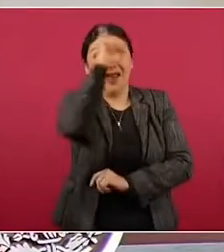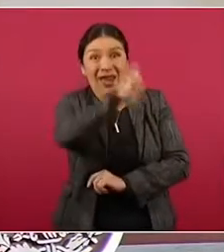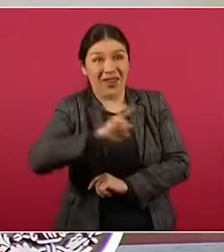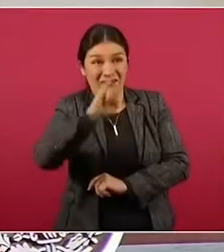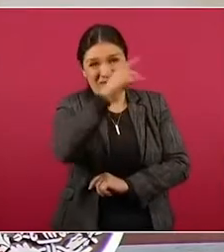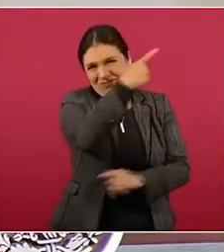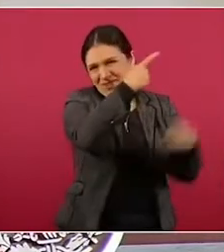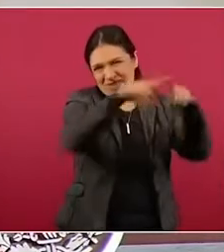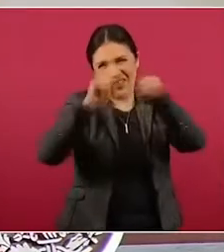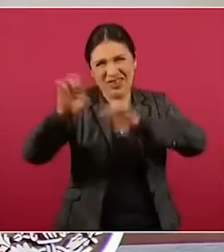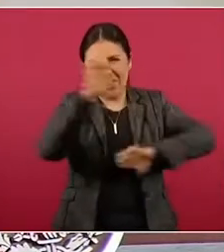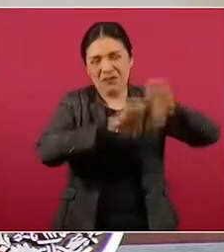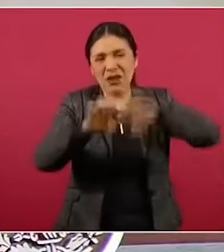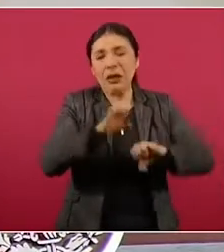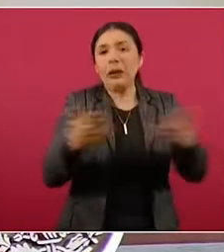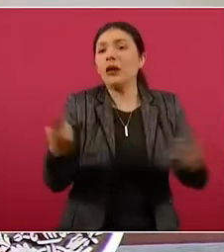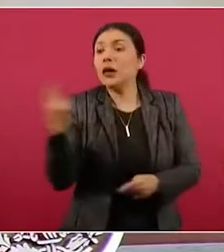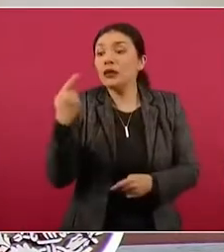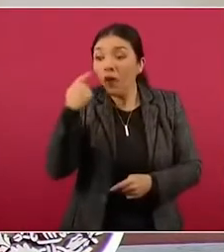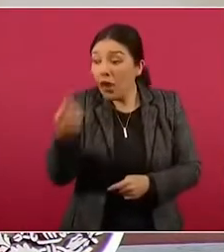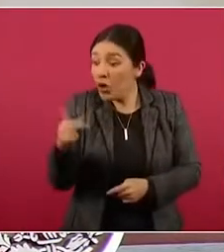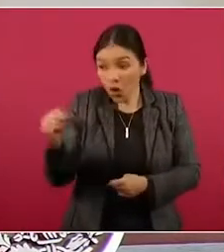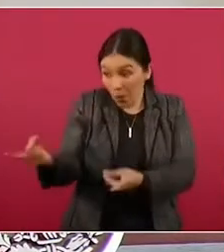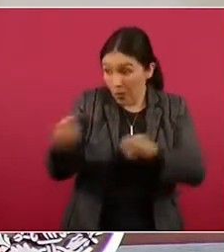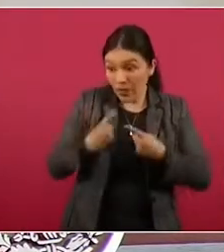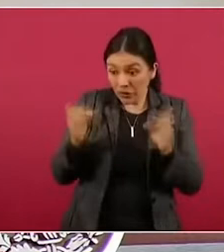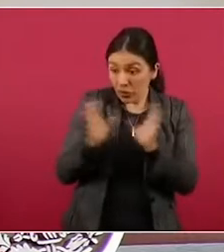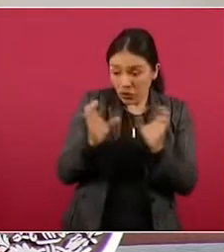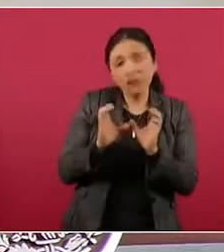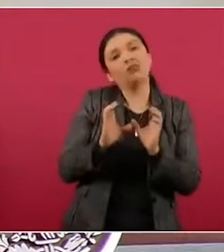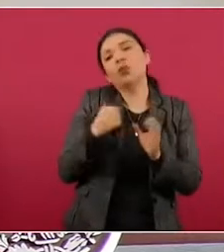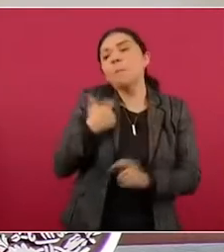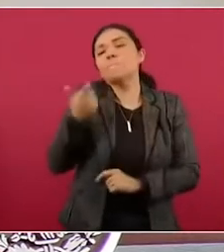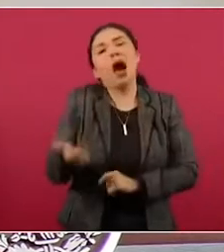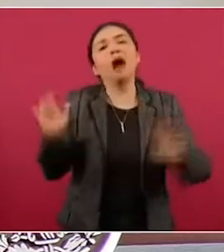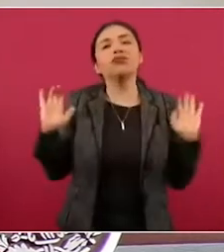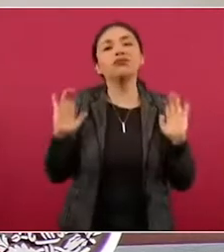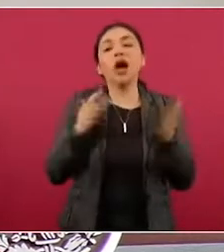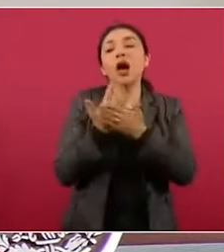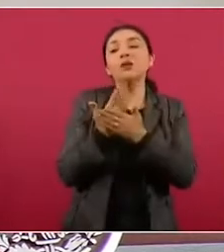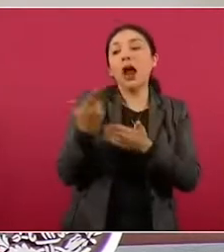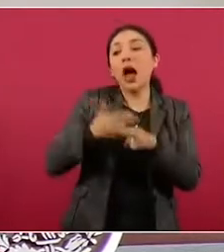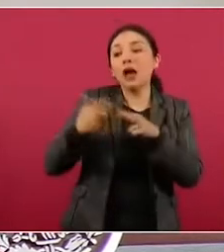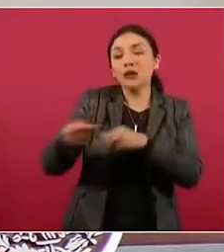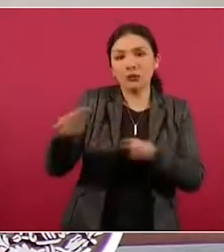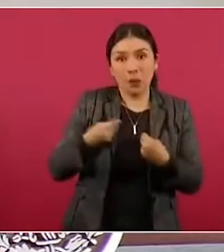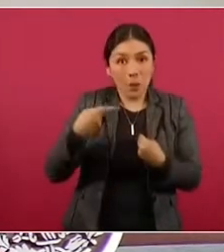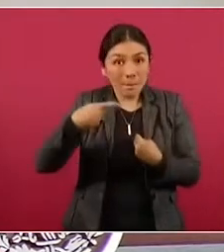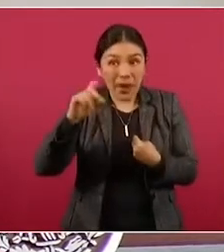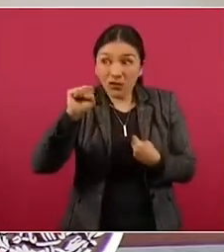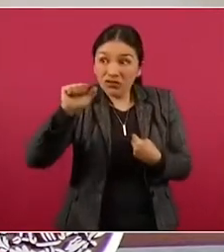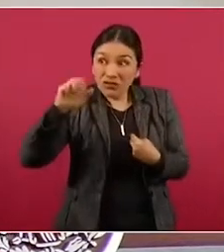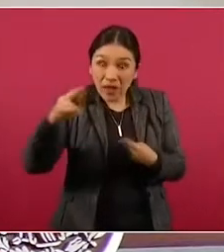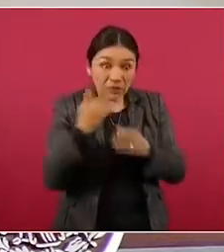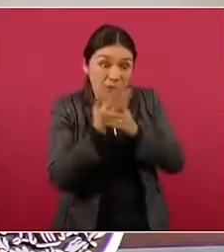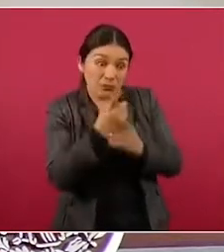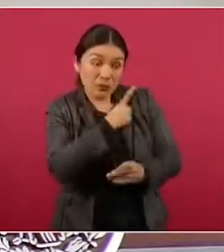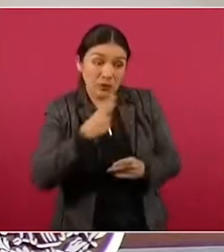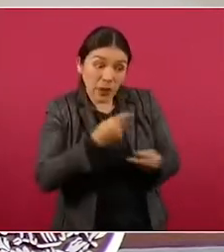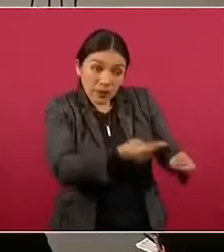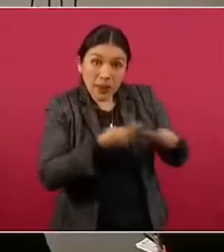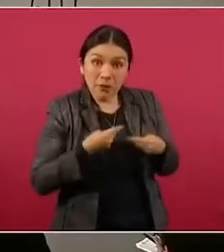a los trabajadores para condicionarles el pago. Entonces, ahí lo primero que hay que decir es, primero, el SAT no pidió la constancia de situación fiscal,